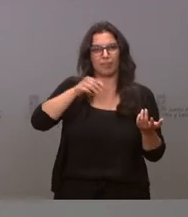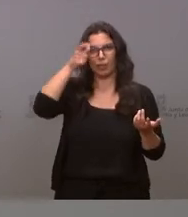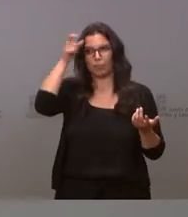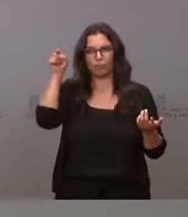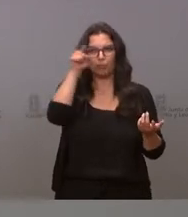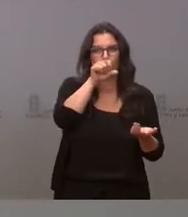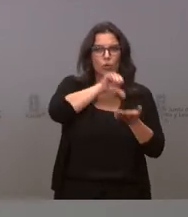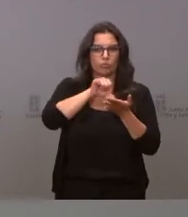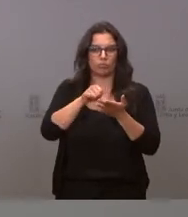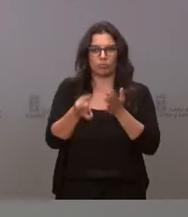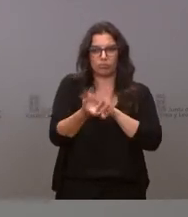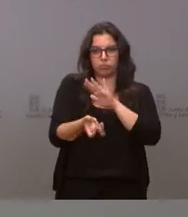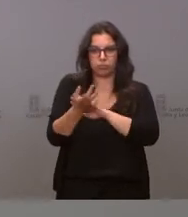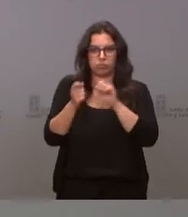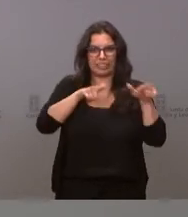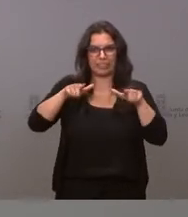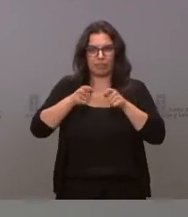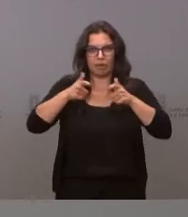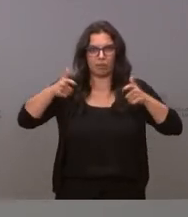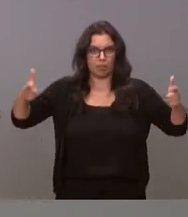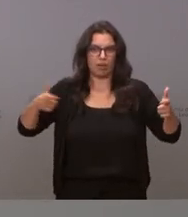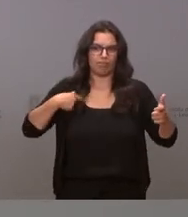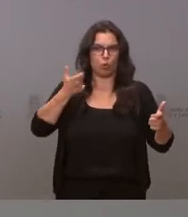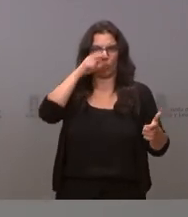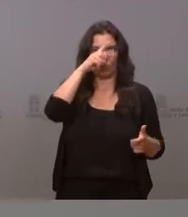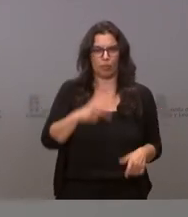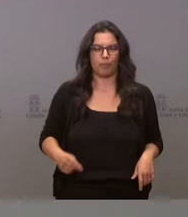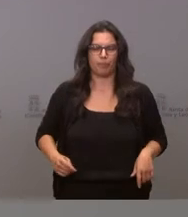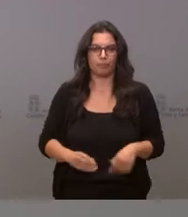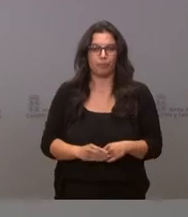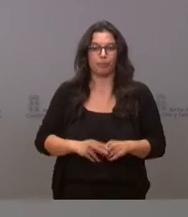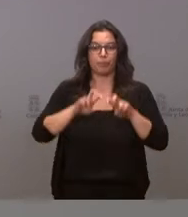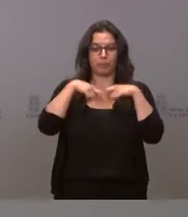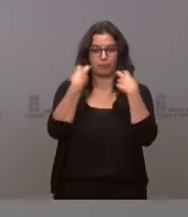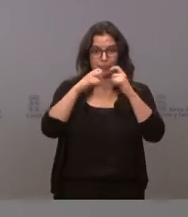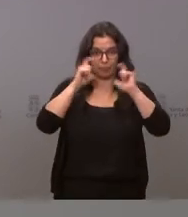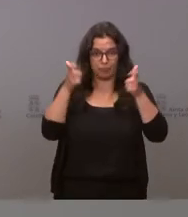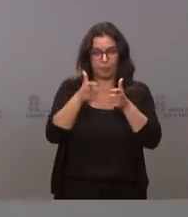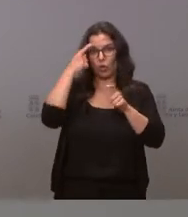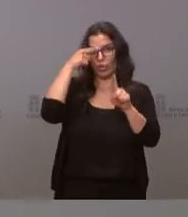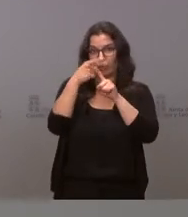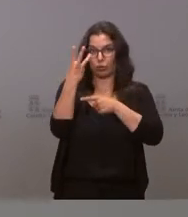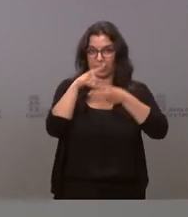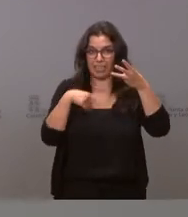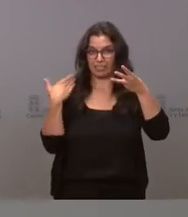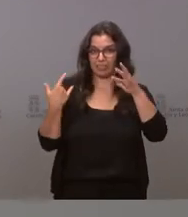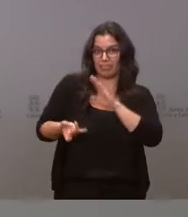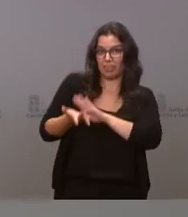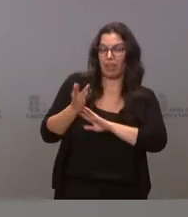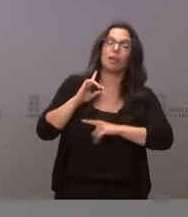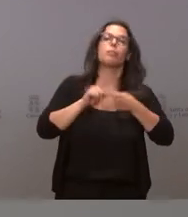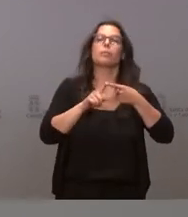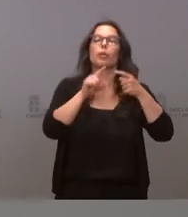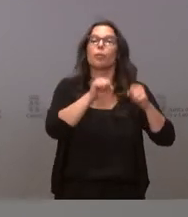proliferación en los últimos años de algunas instalaciones de juego y apuesta. Esa mesa que nació con un triple objetivo, que era, en primer lugar,